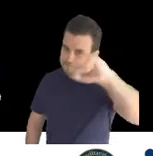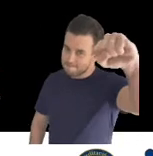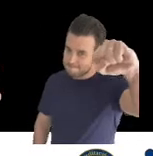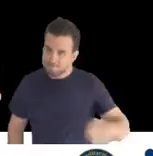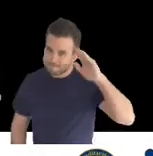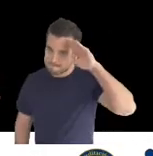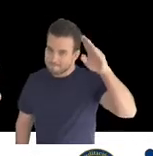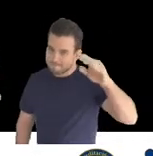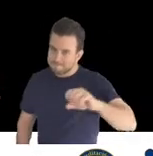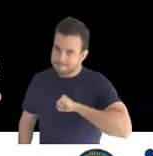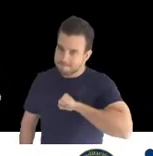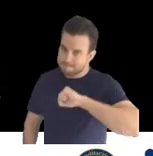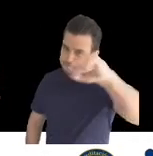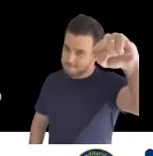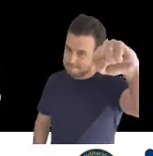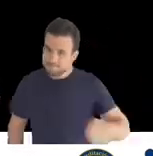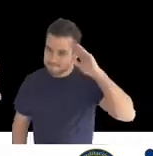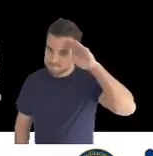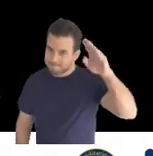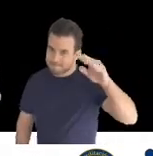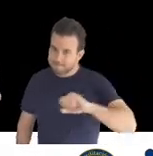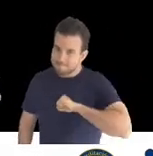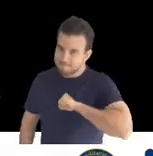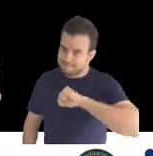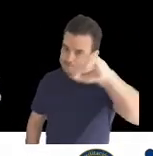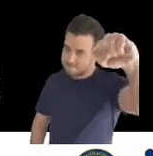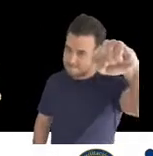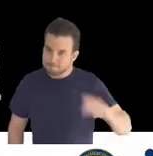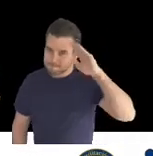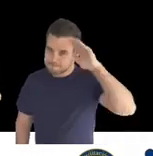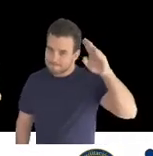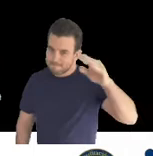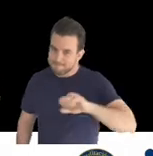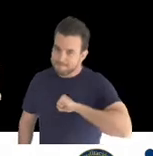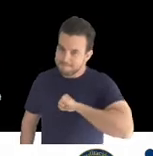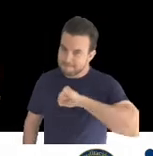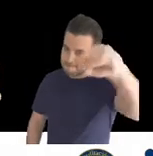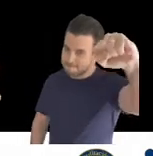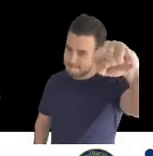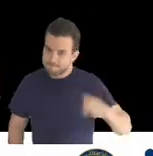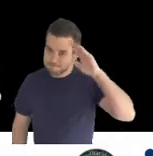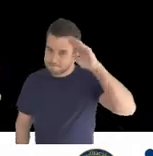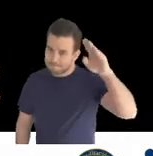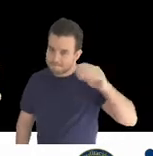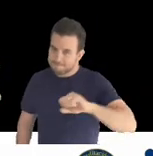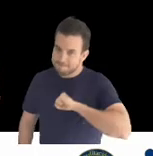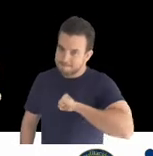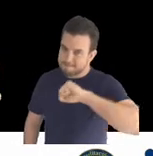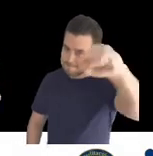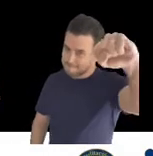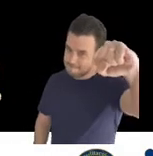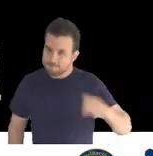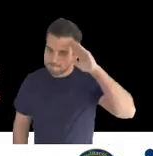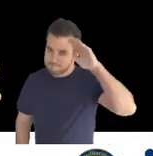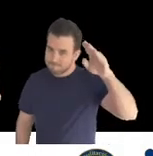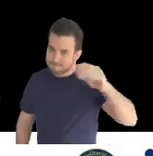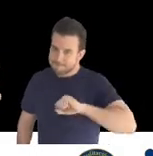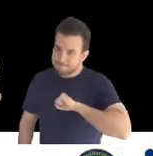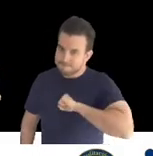prácticas, mucho sobre casos de éxitos empresariales. Entonces venía con